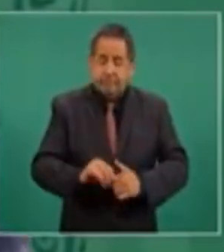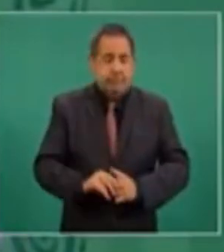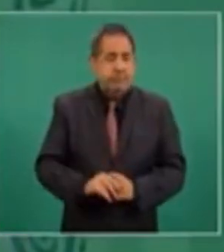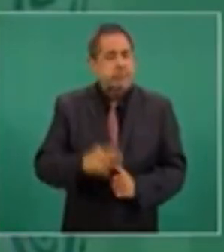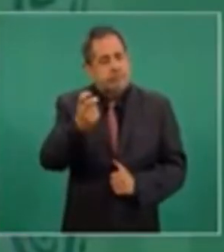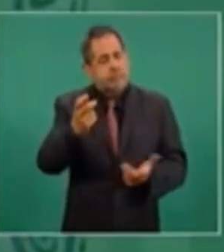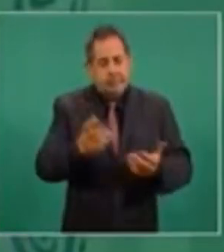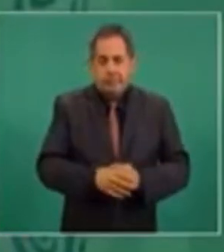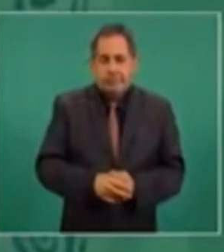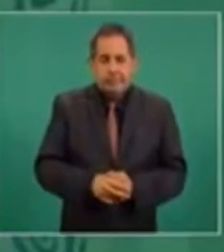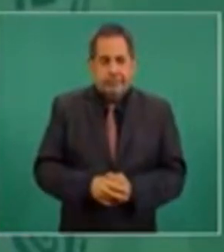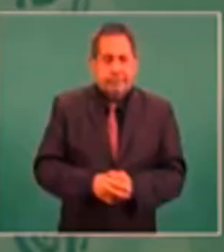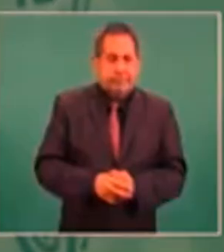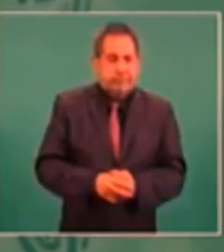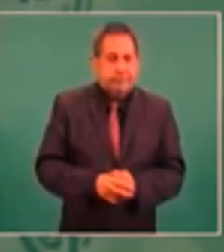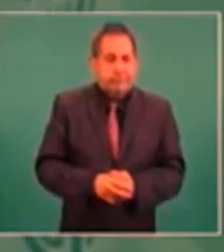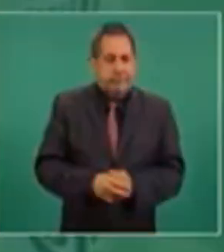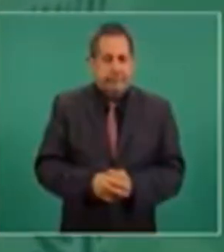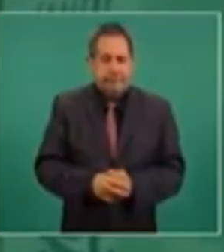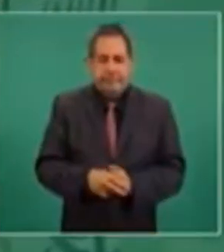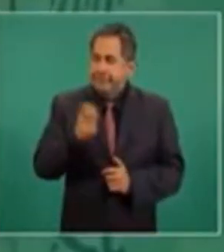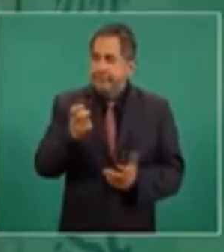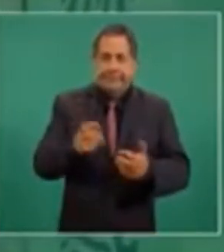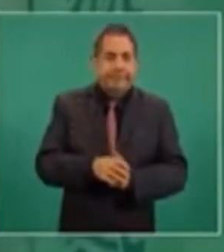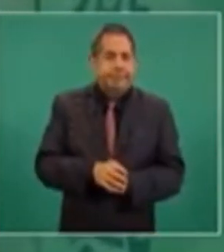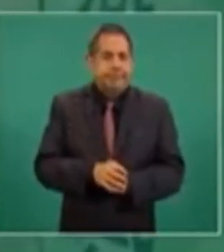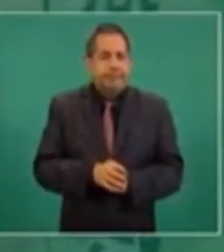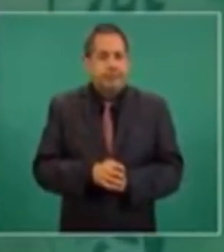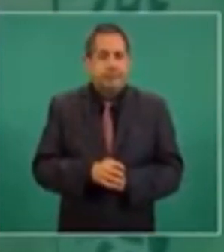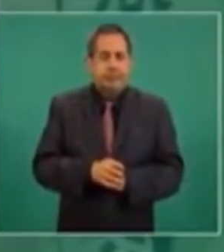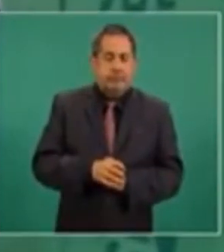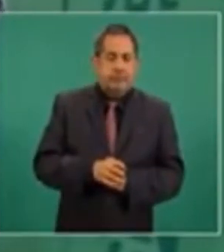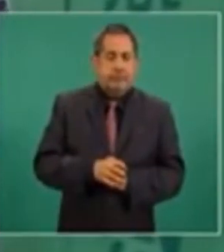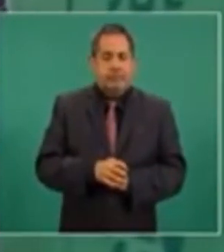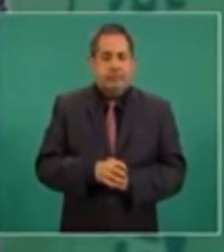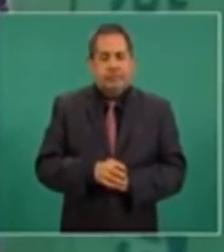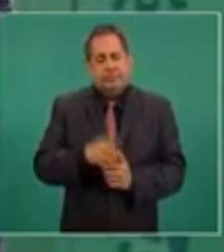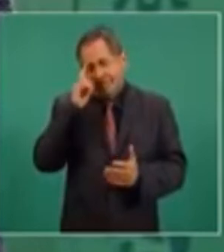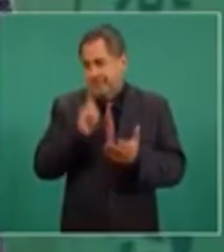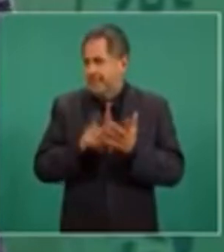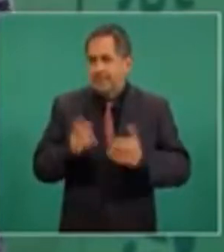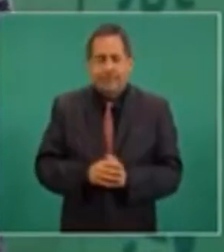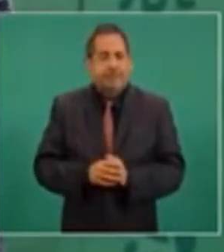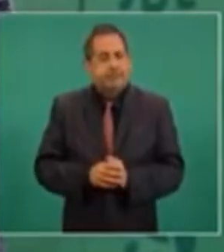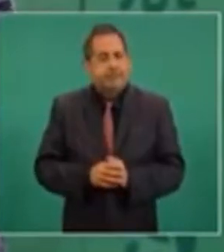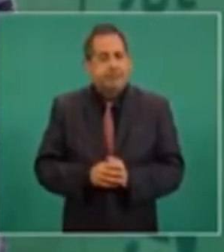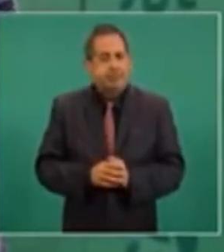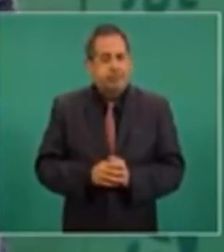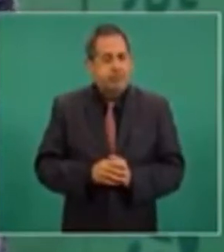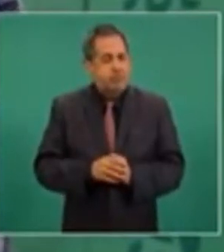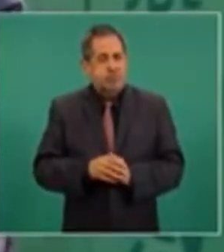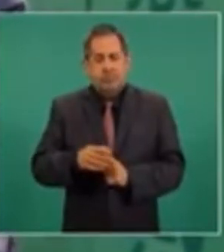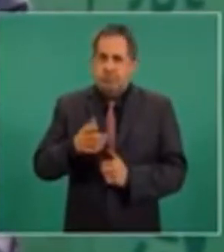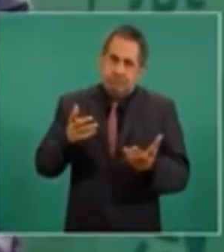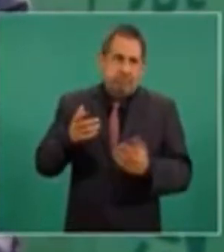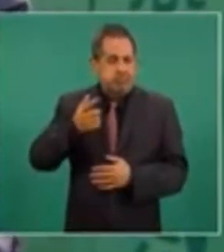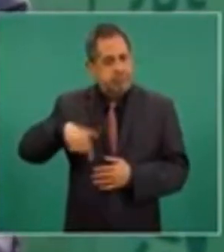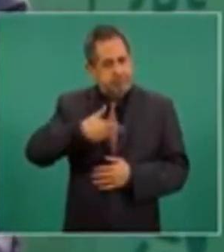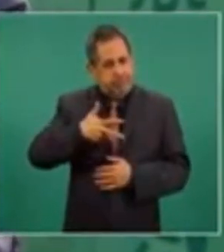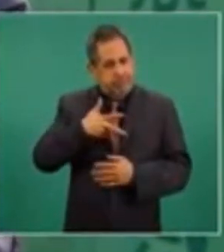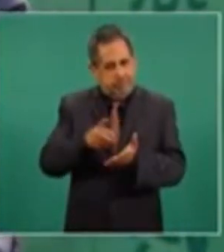Por eso, yo creo que es un derecho que tenemos,